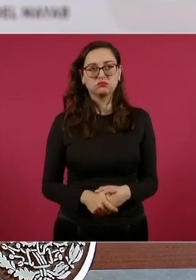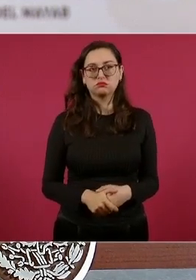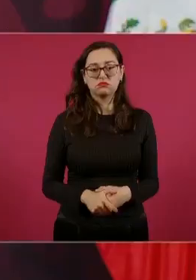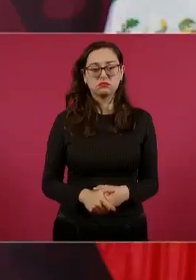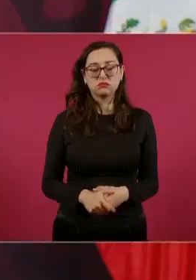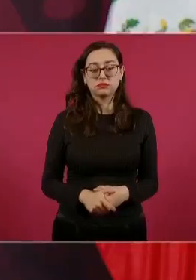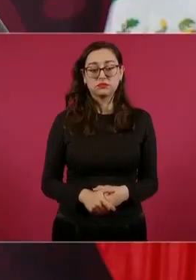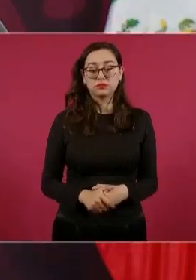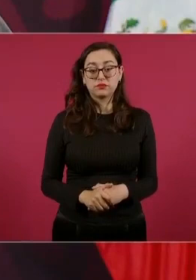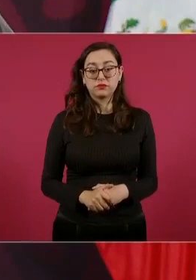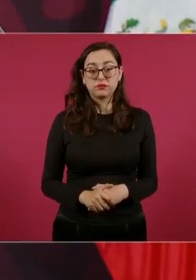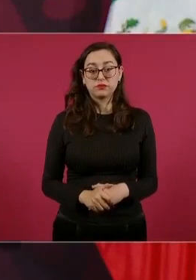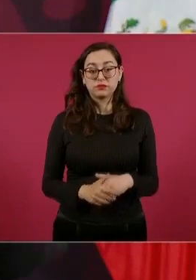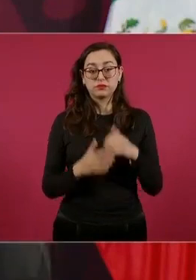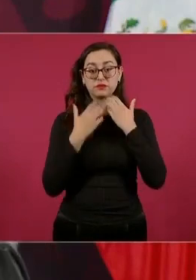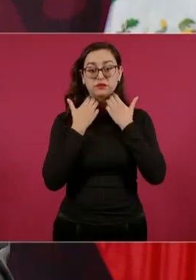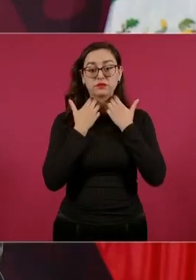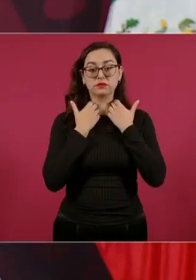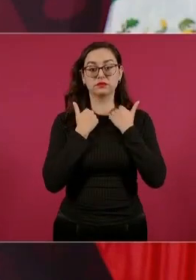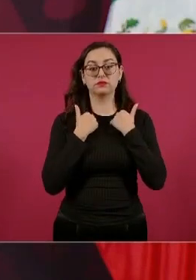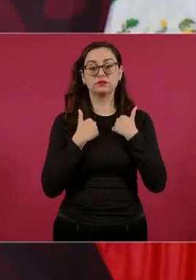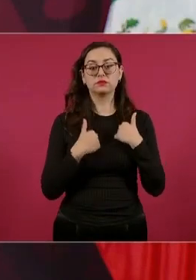Pero esas son las ocho columnas.